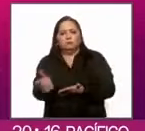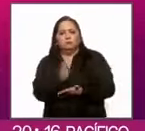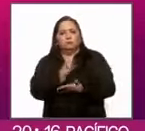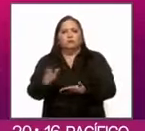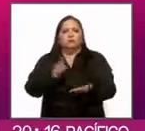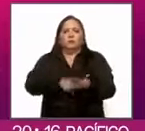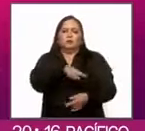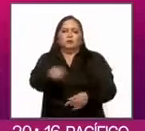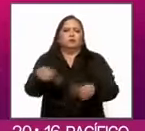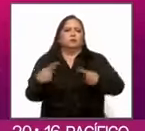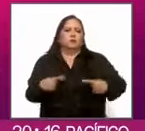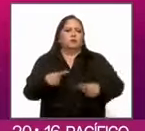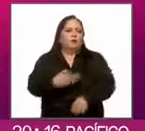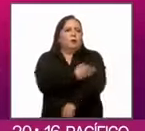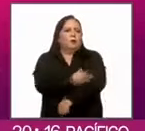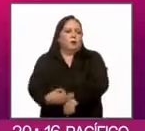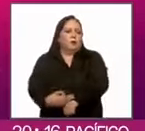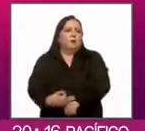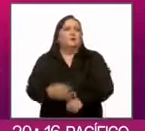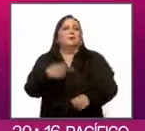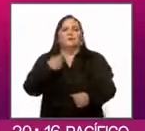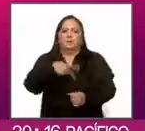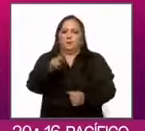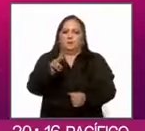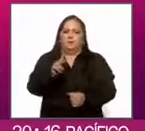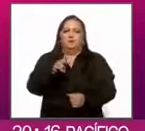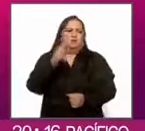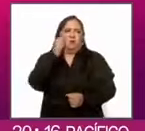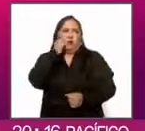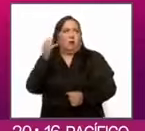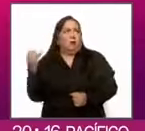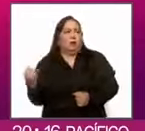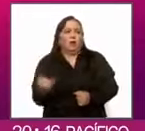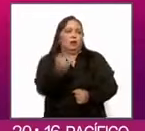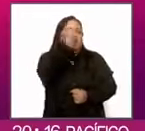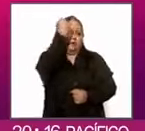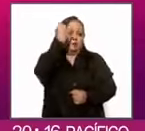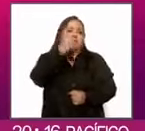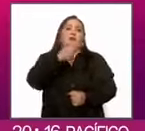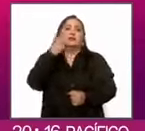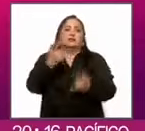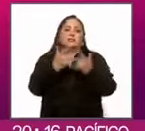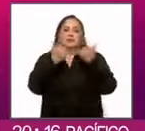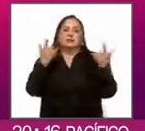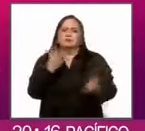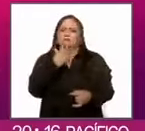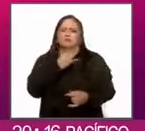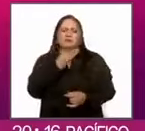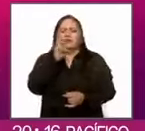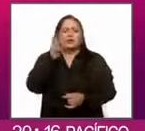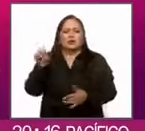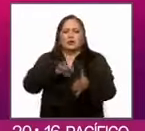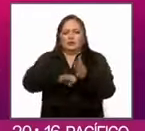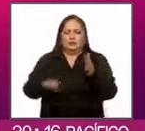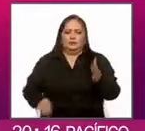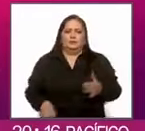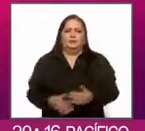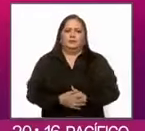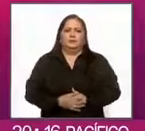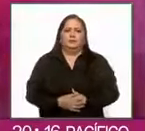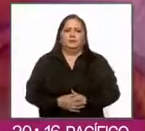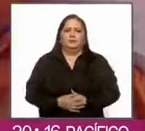sustantivamente a su gente, aunque estén por ahora lejos de sus hogares. La historia es muy simple y es esta.